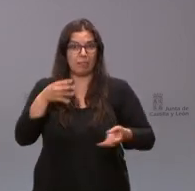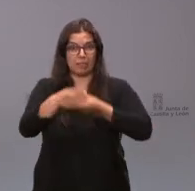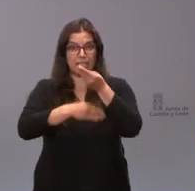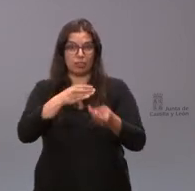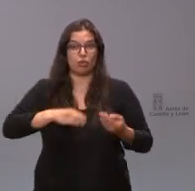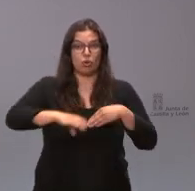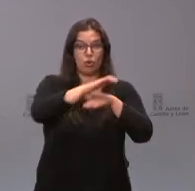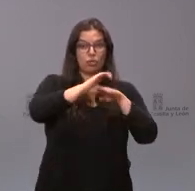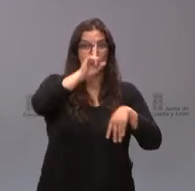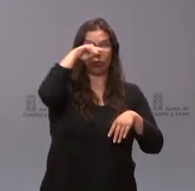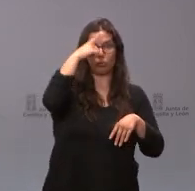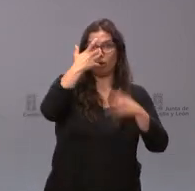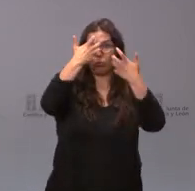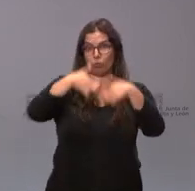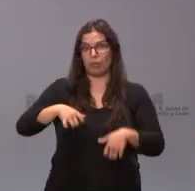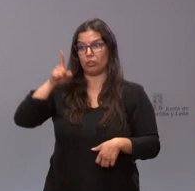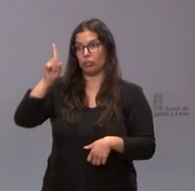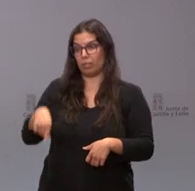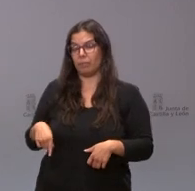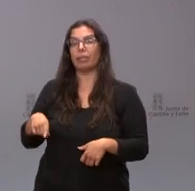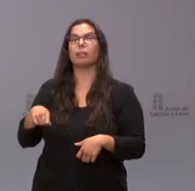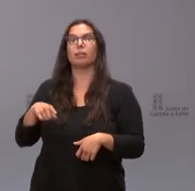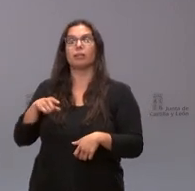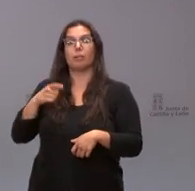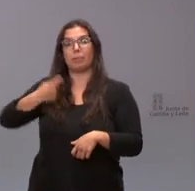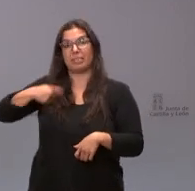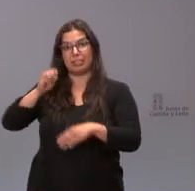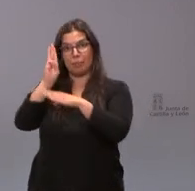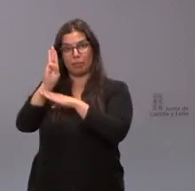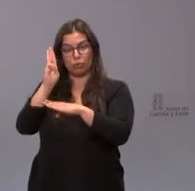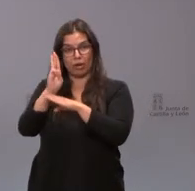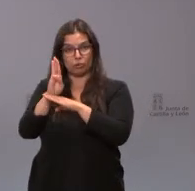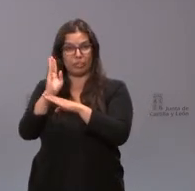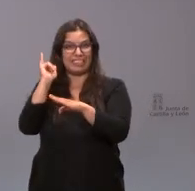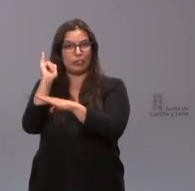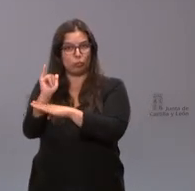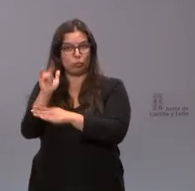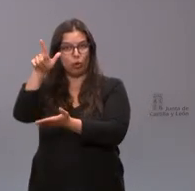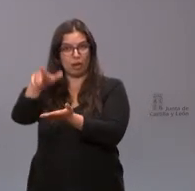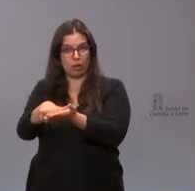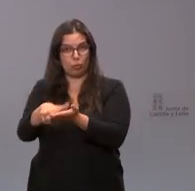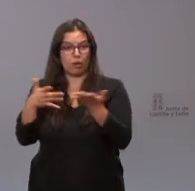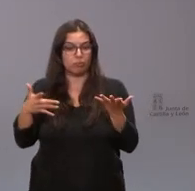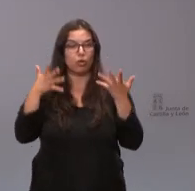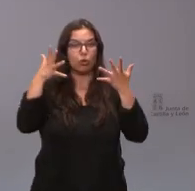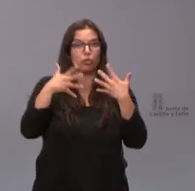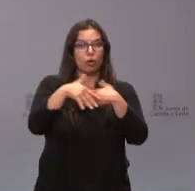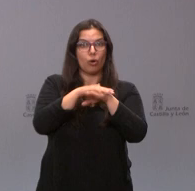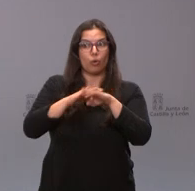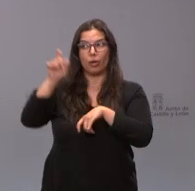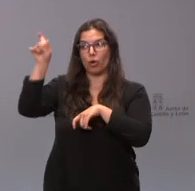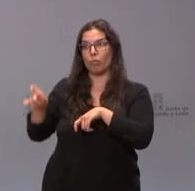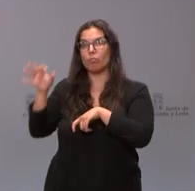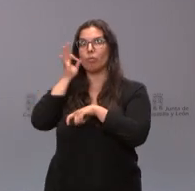de Cultura siempre había sido presidente del patronato del Instituto de la Lengua bueno ha sido designada por el Consejo de Gobierno porque nos parece una persona muy